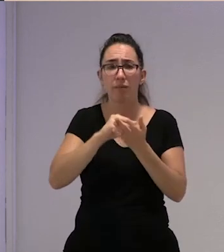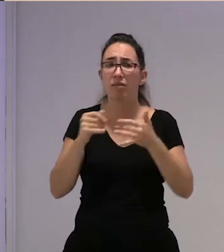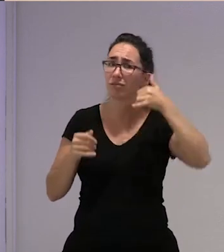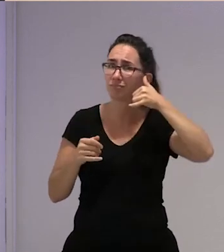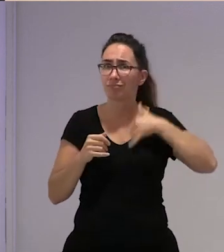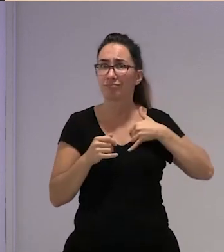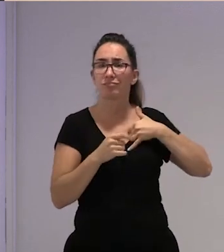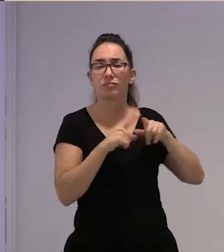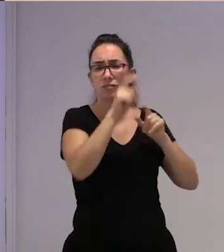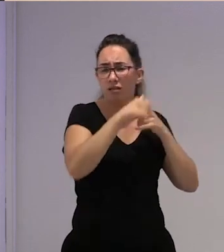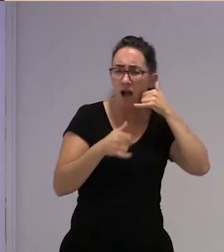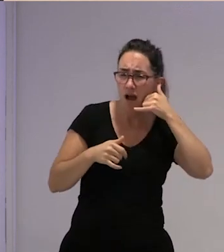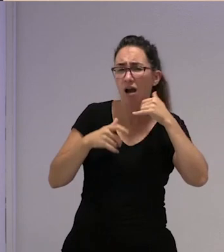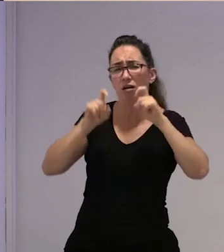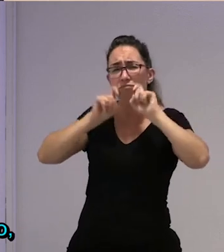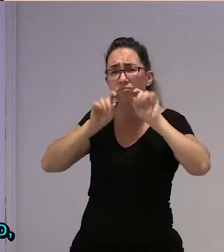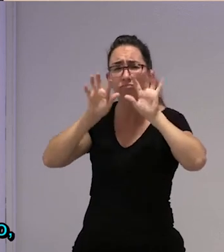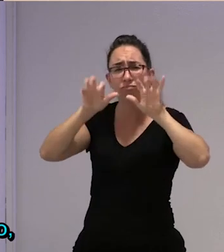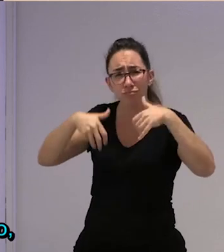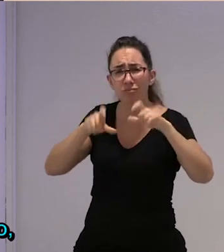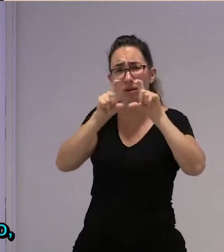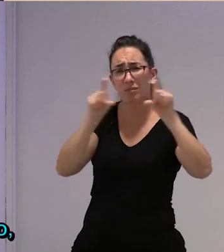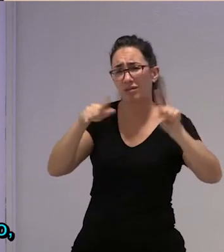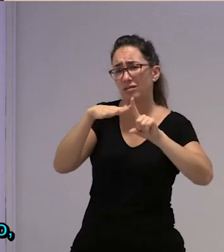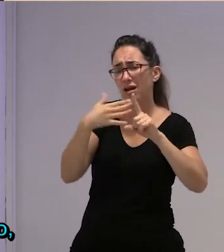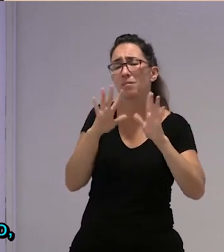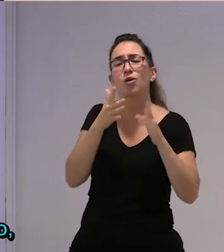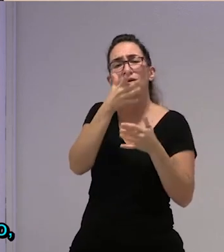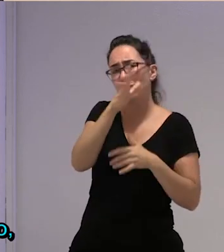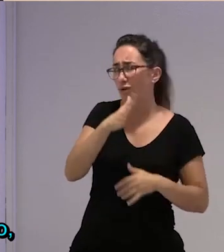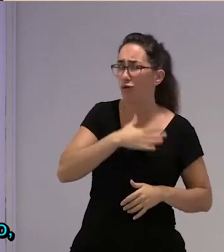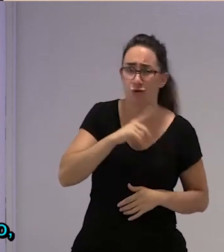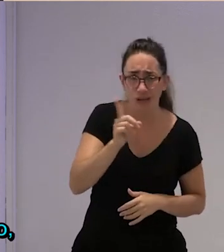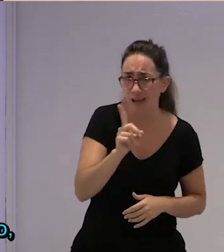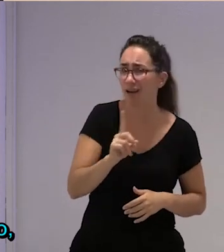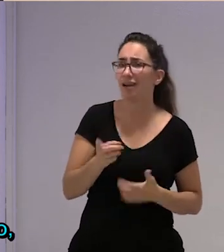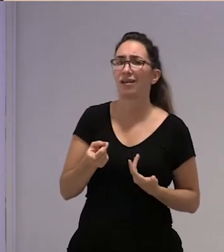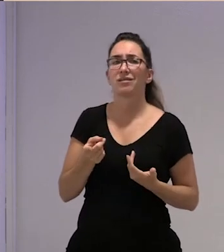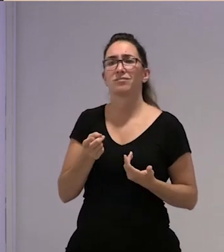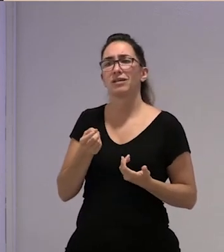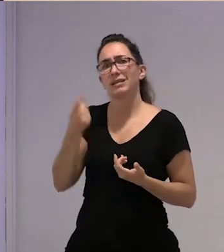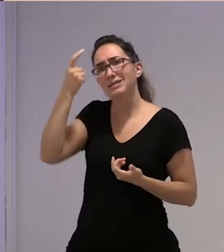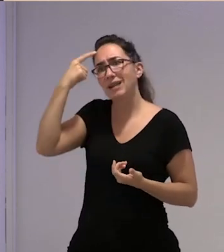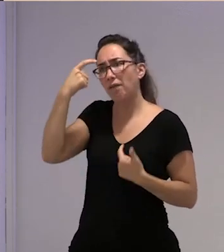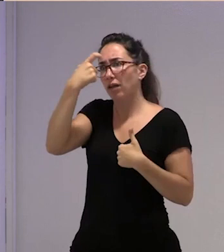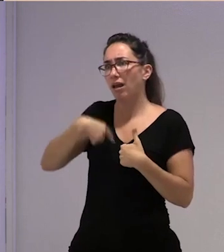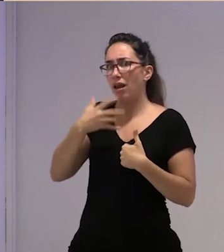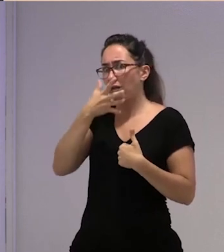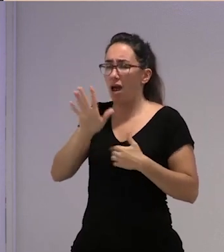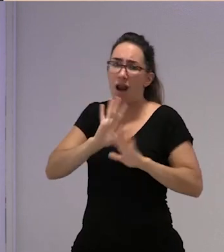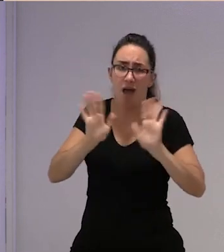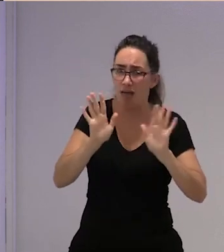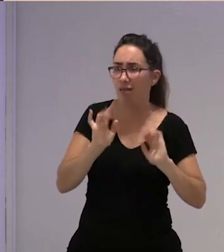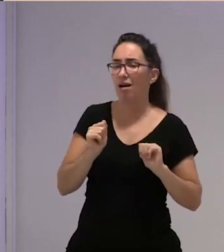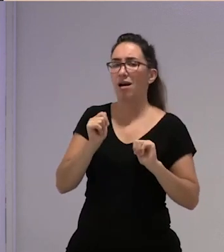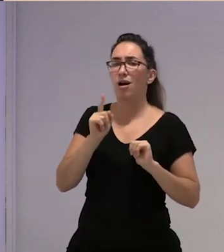contándolo lo que le está pasando en la empresa pero no quieren denunciar no quieren que se sepa que nos han llamado no quieren que se sepa su nombre